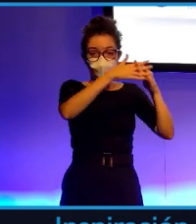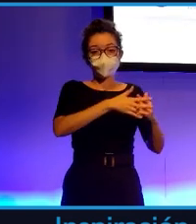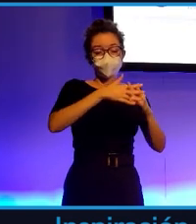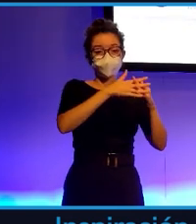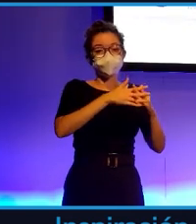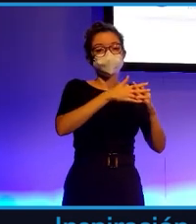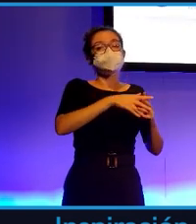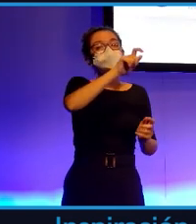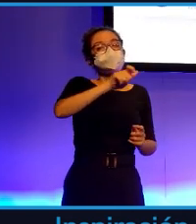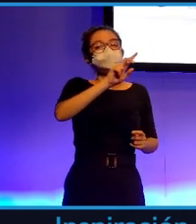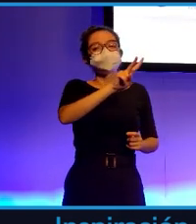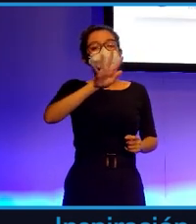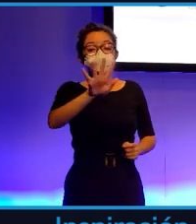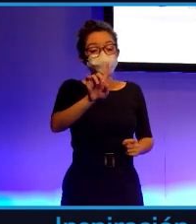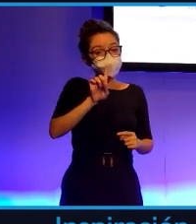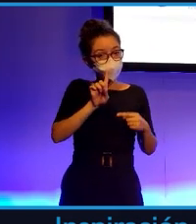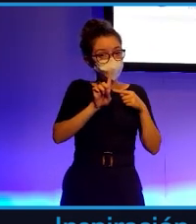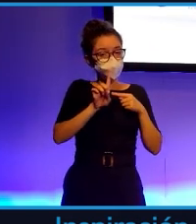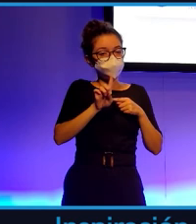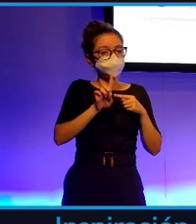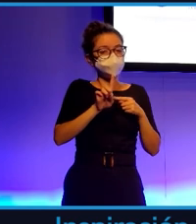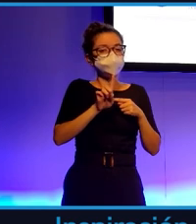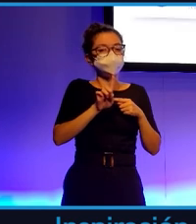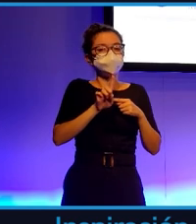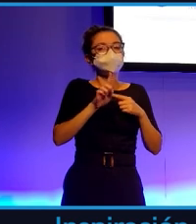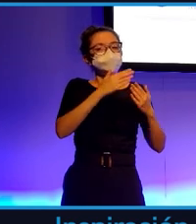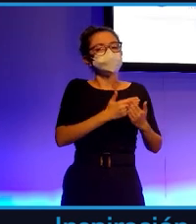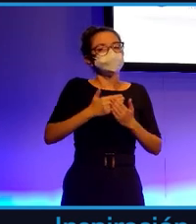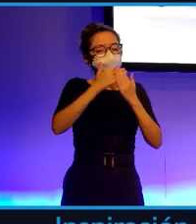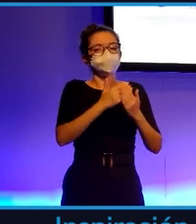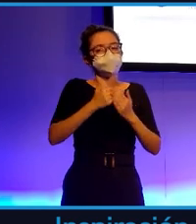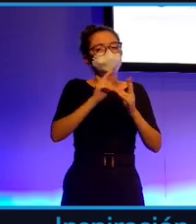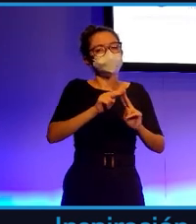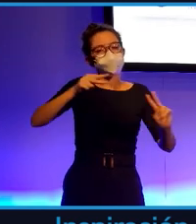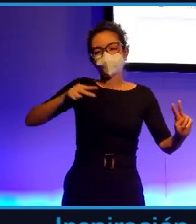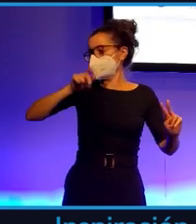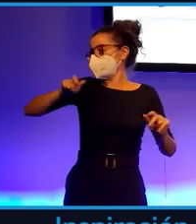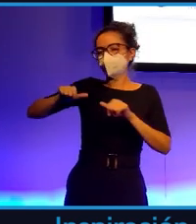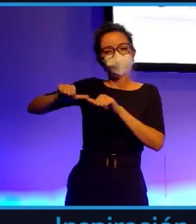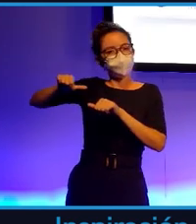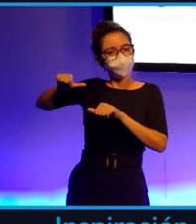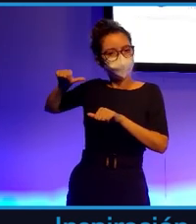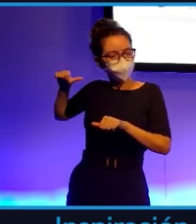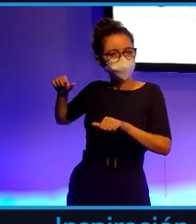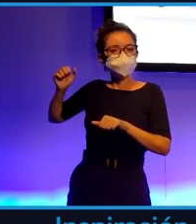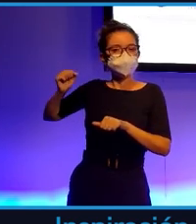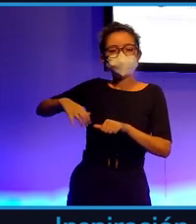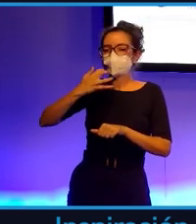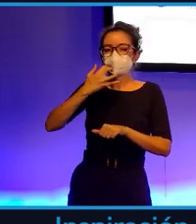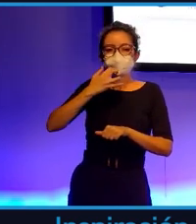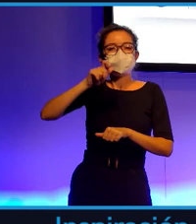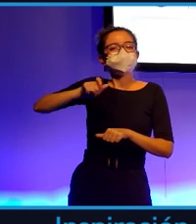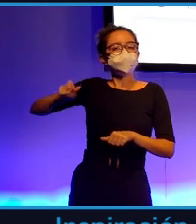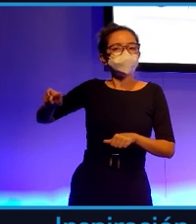25 personas se ha hecho un estudio de ancestros para saber sus orígenes y de dónde son sus bisabuelos.